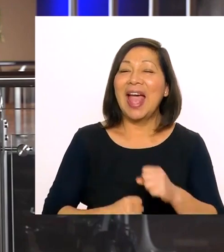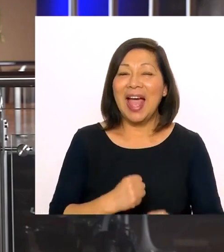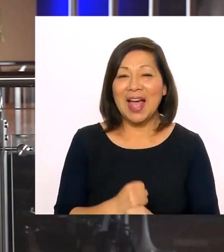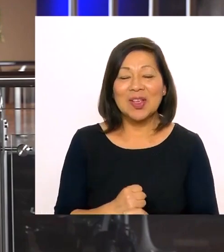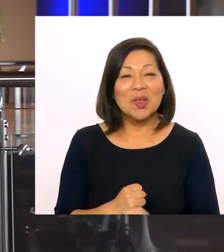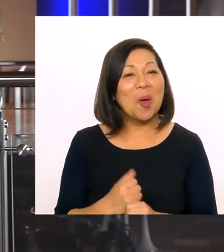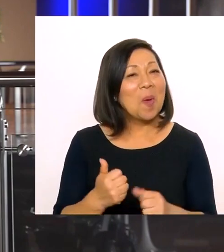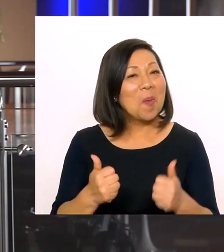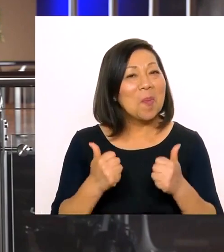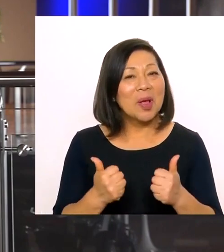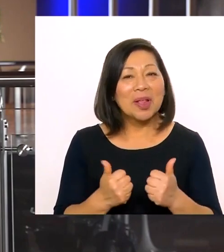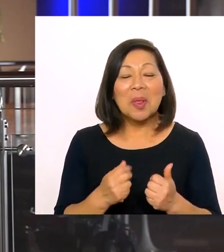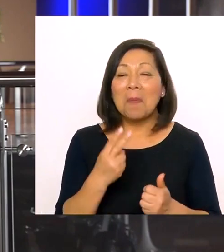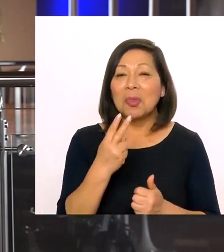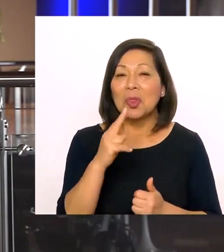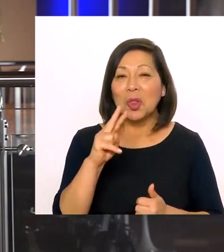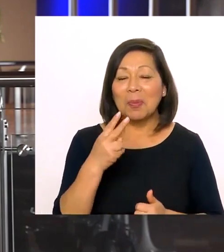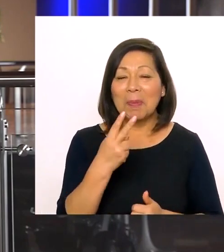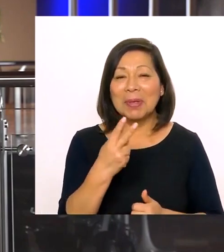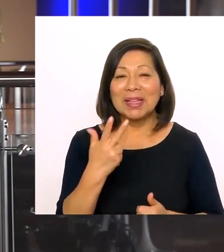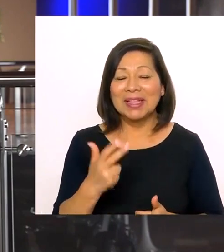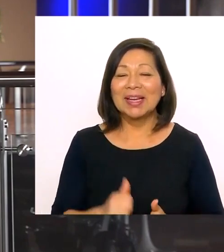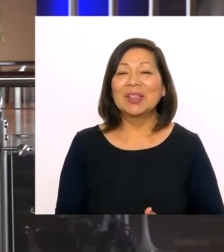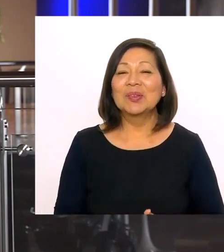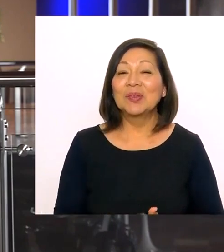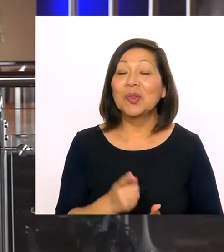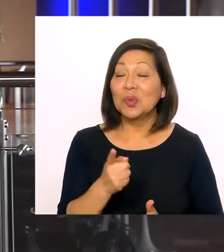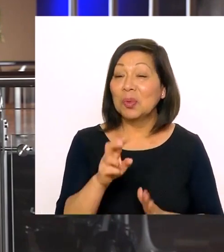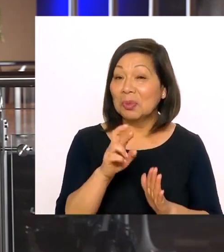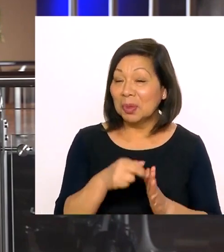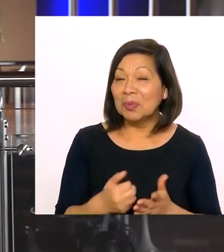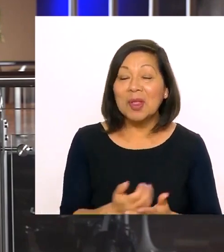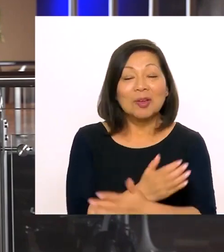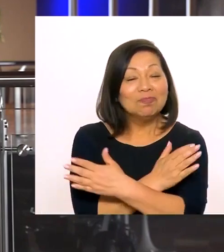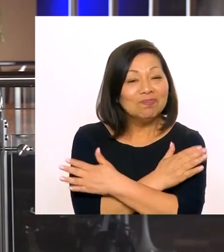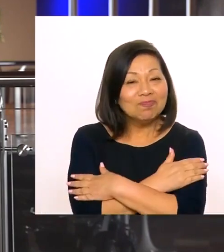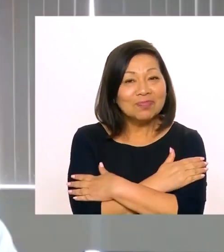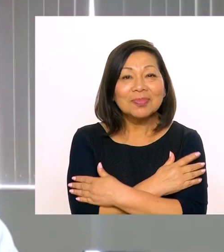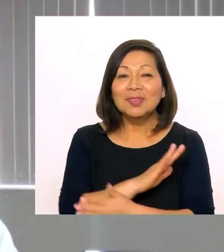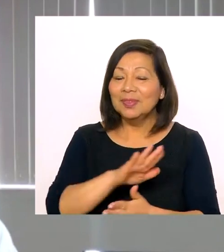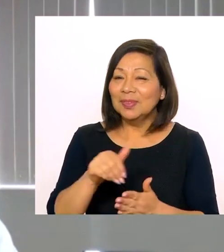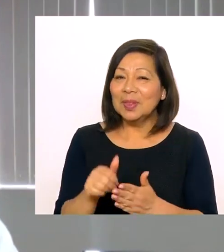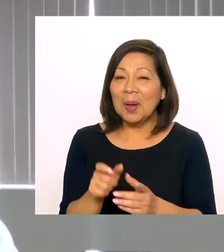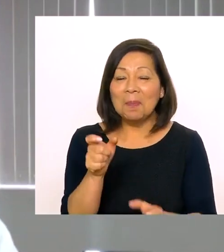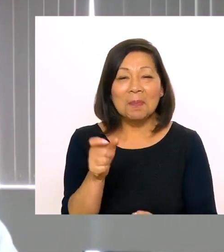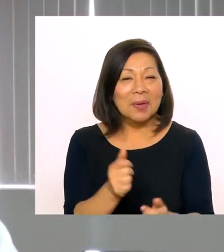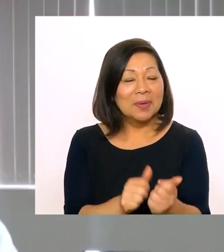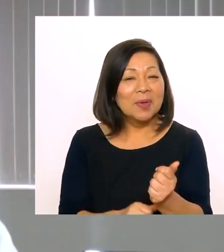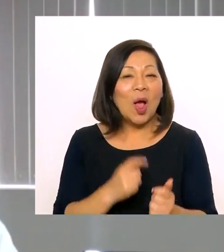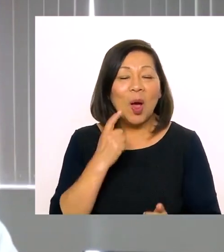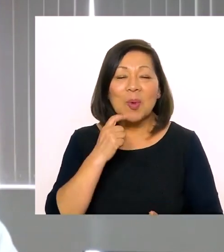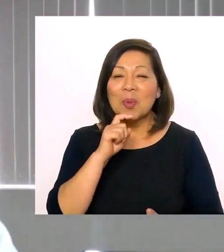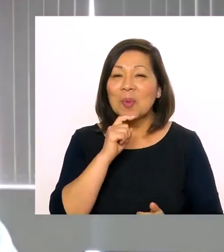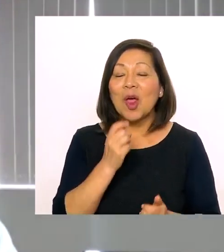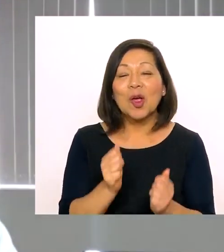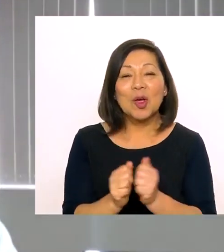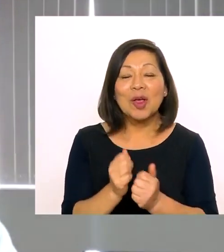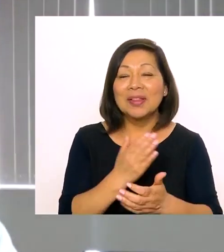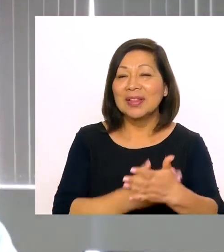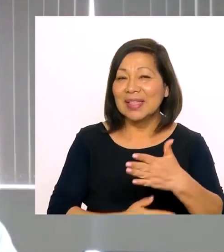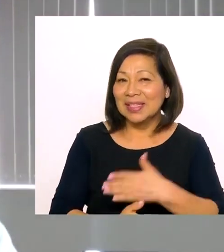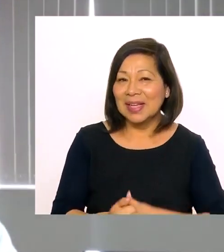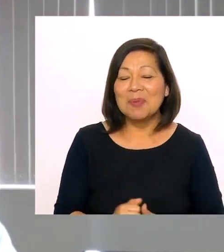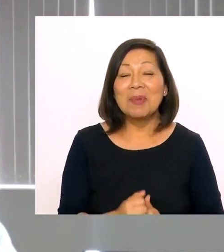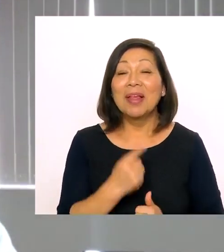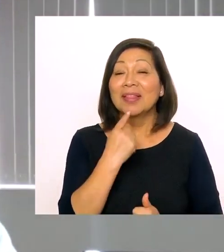y feliz año, y que sea un año extraordinario el 2023 para todos nosotros. A través de tu programa, un abrazo virtual a todos